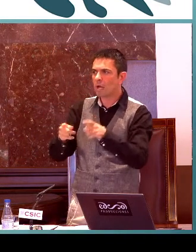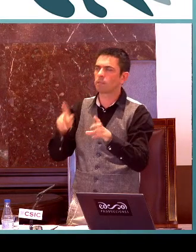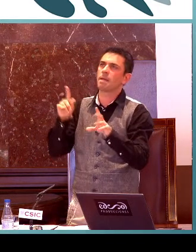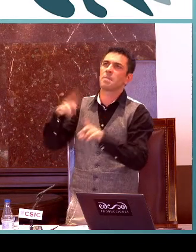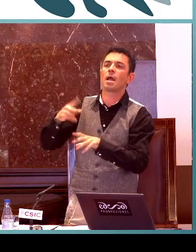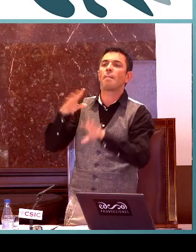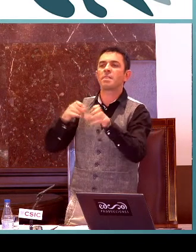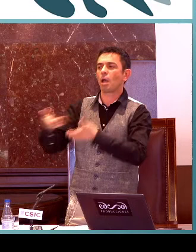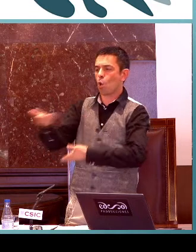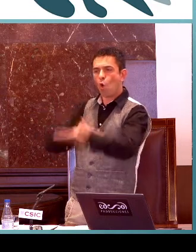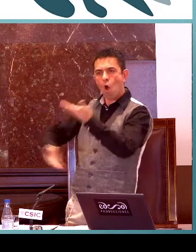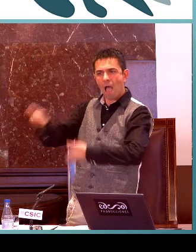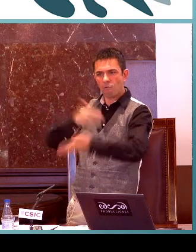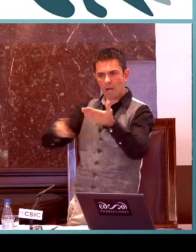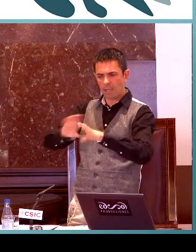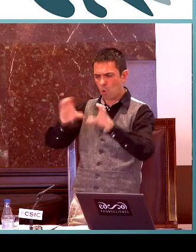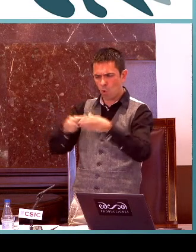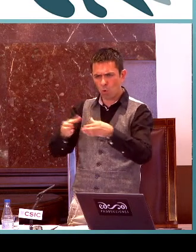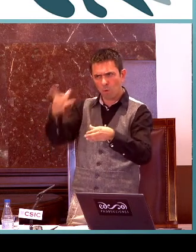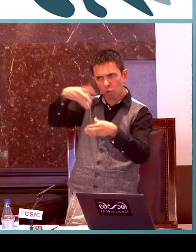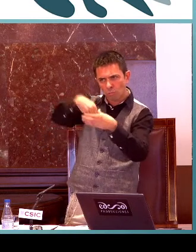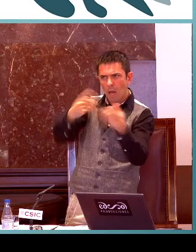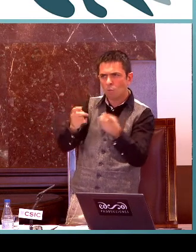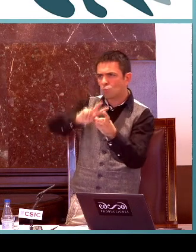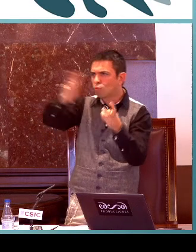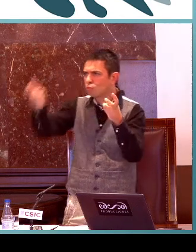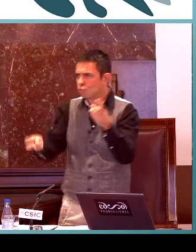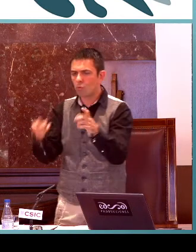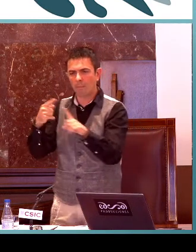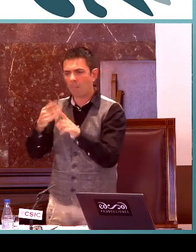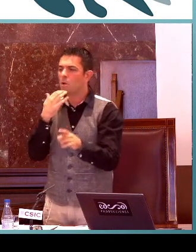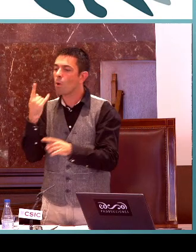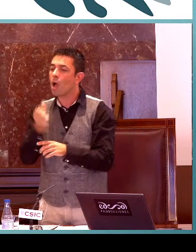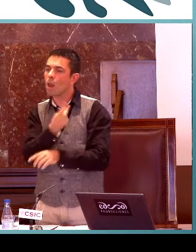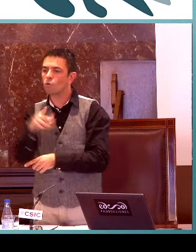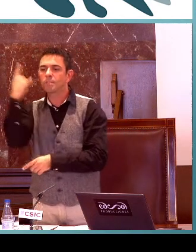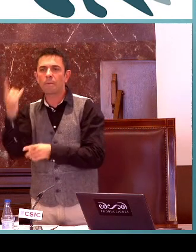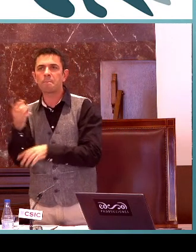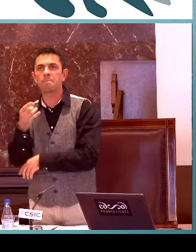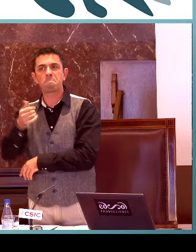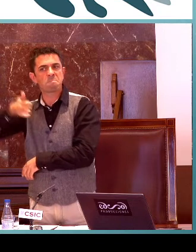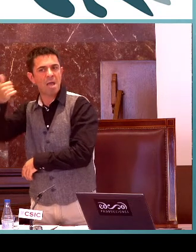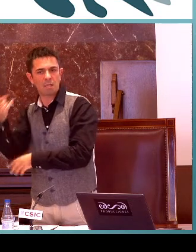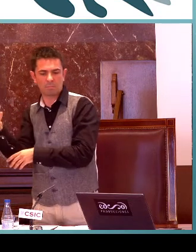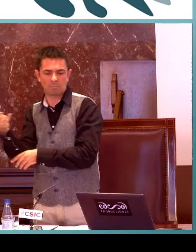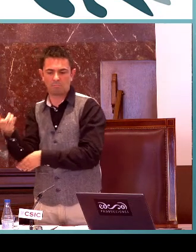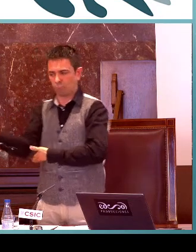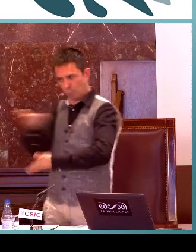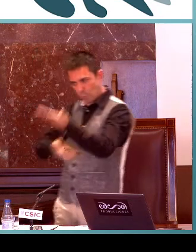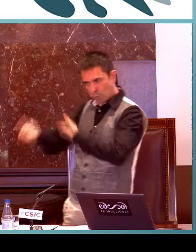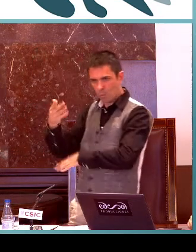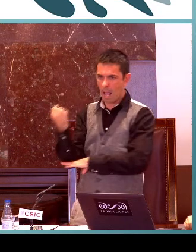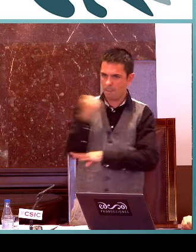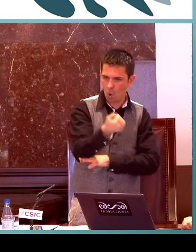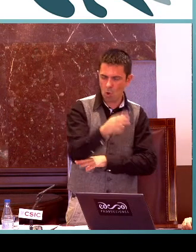Significa que debemos buscar la colaboración entre los agentes que participan en la comunicación. Si alguno